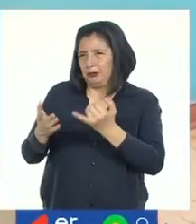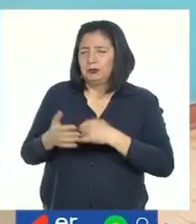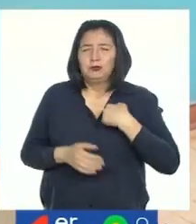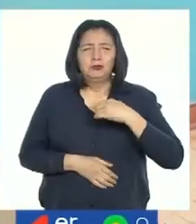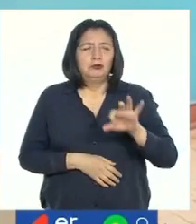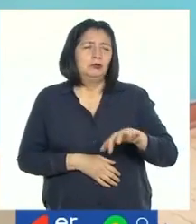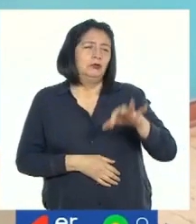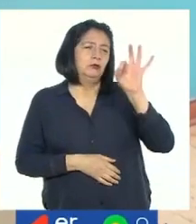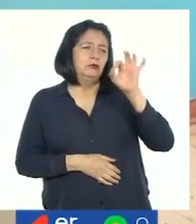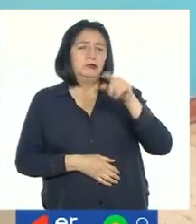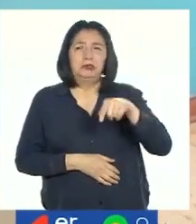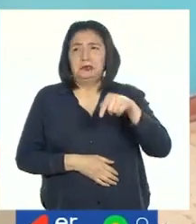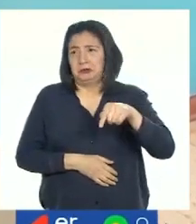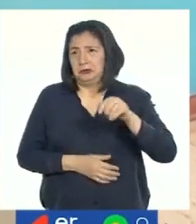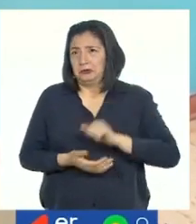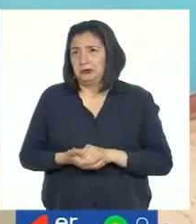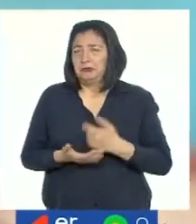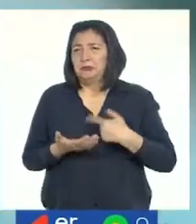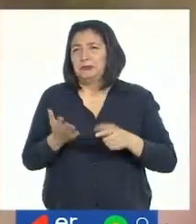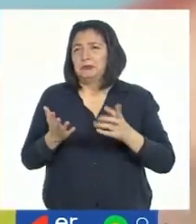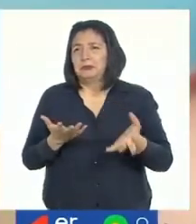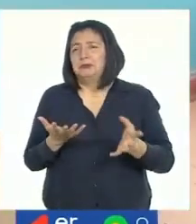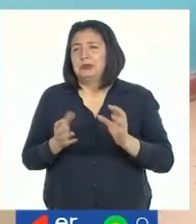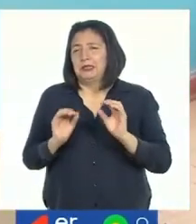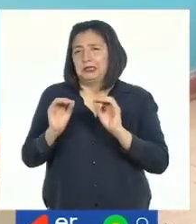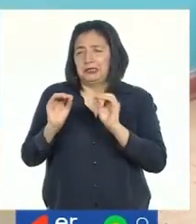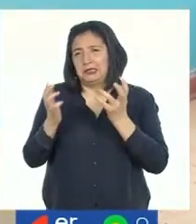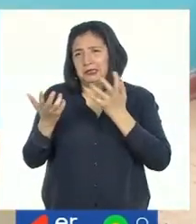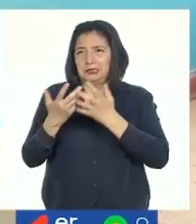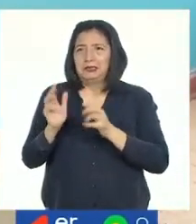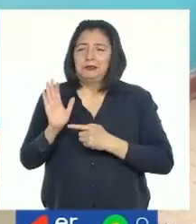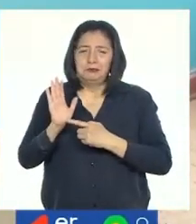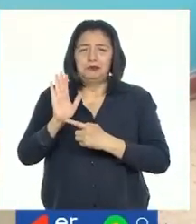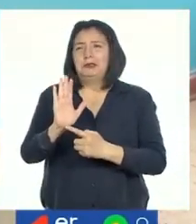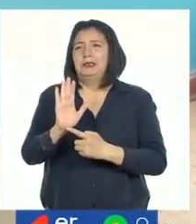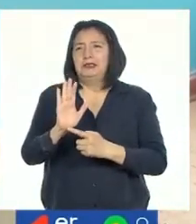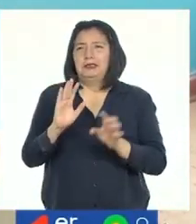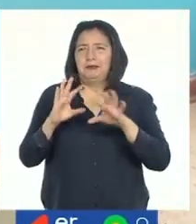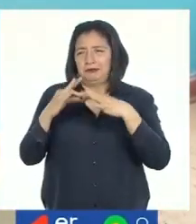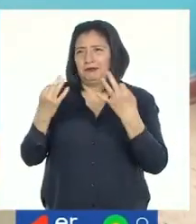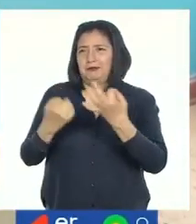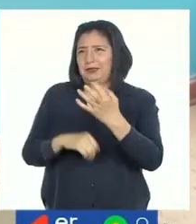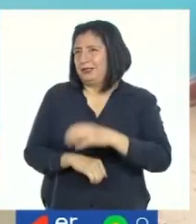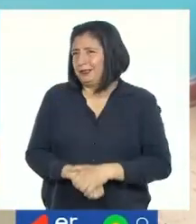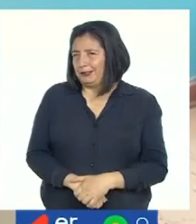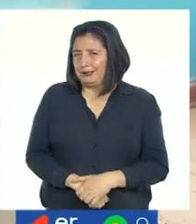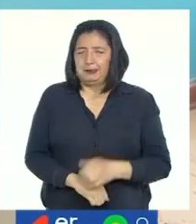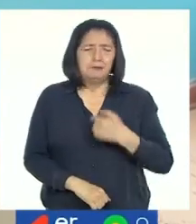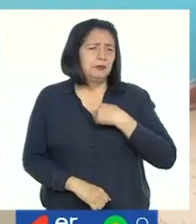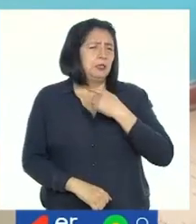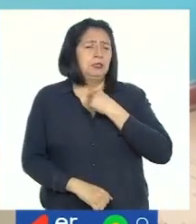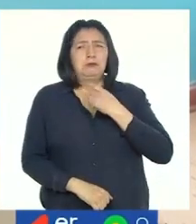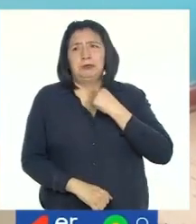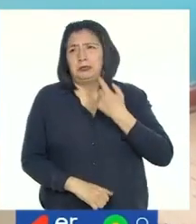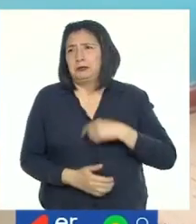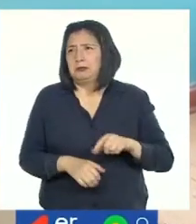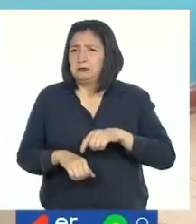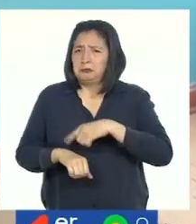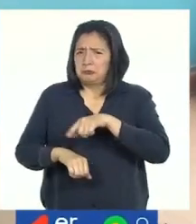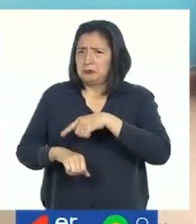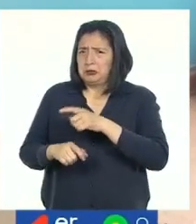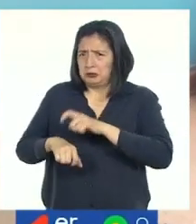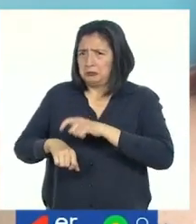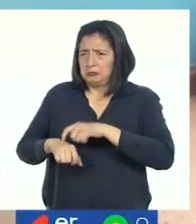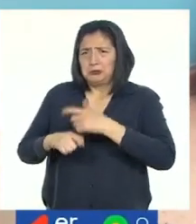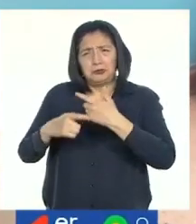escogí esta actividad para adaptarla y presentarla a mis familiares. Me gusta pasar tiempo